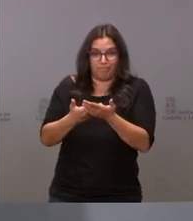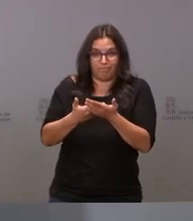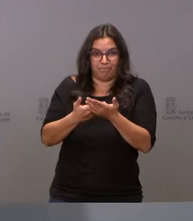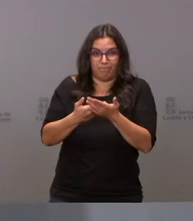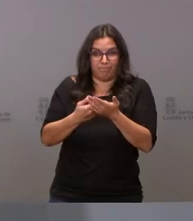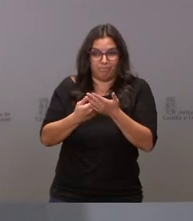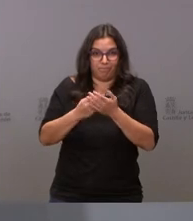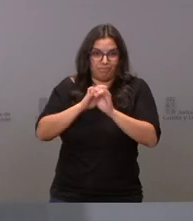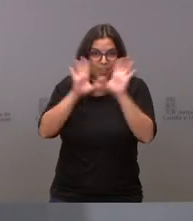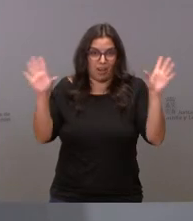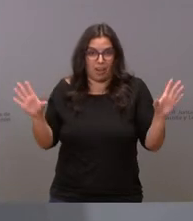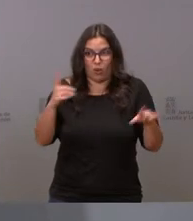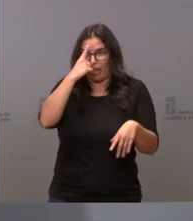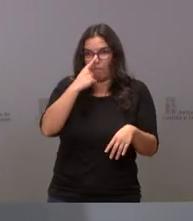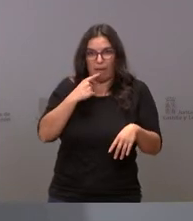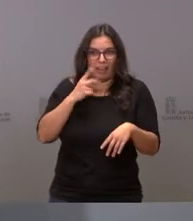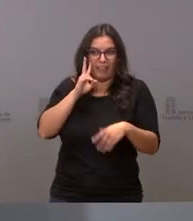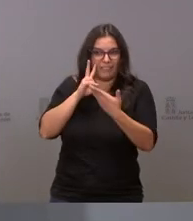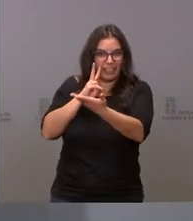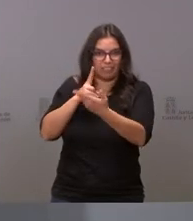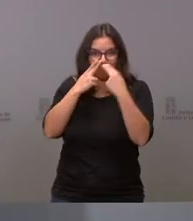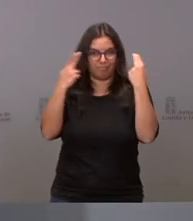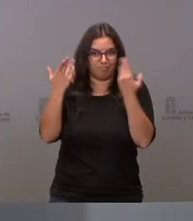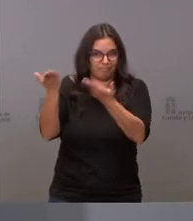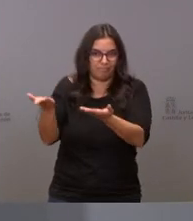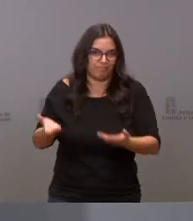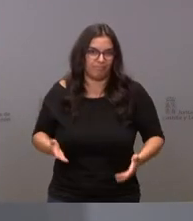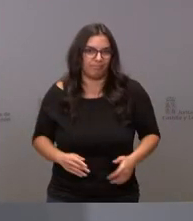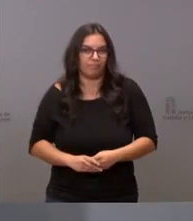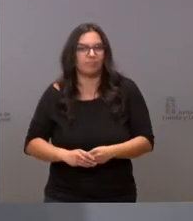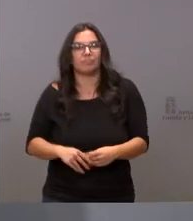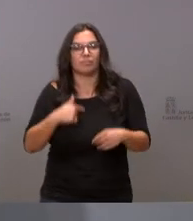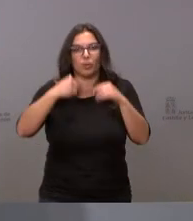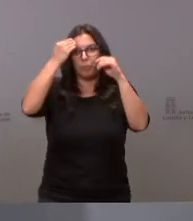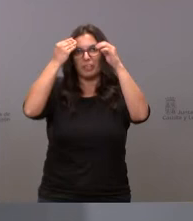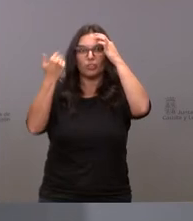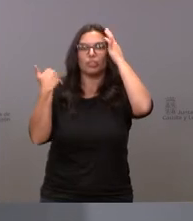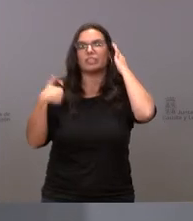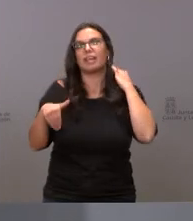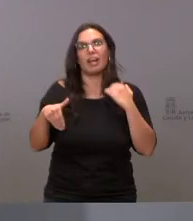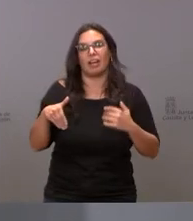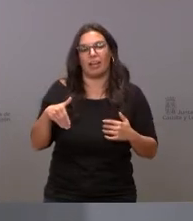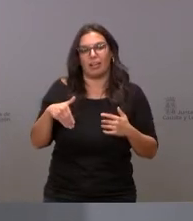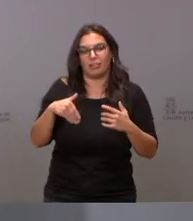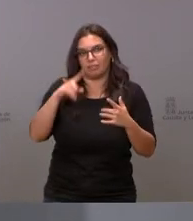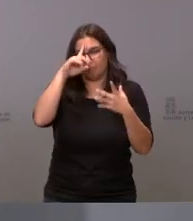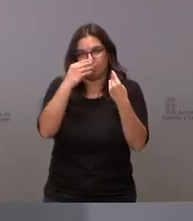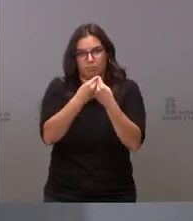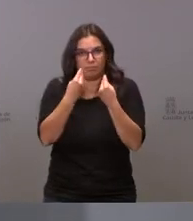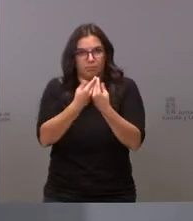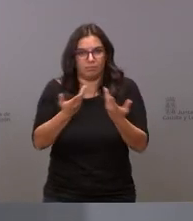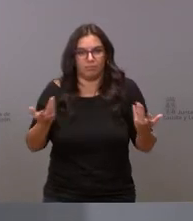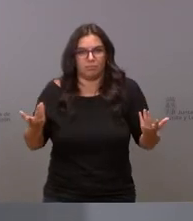que hay imágenes que hablan por sí solas yo creo que ya esto es el colmo del despropósito cualquiera